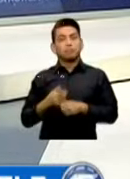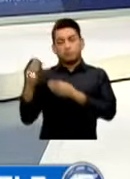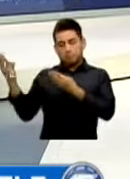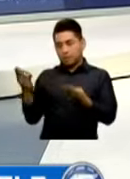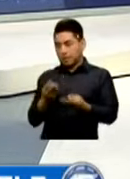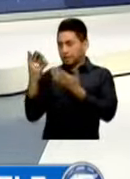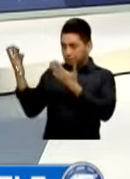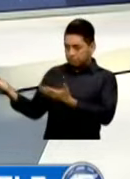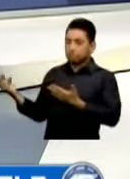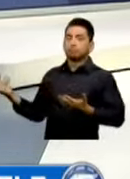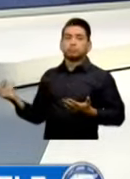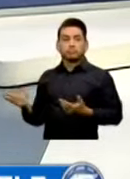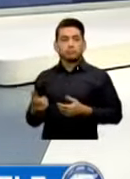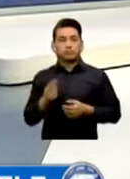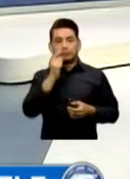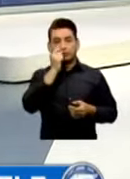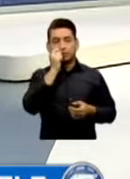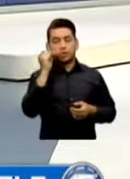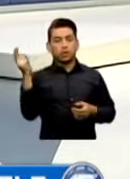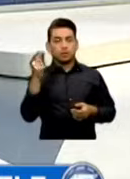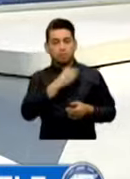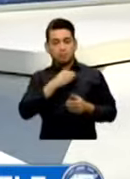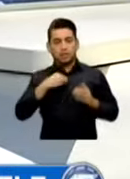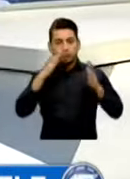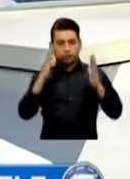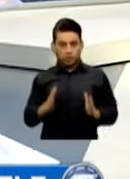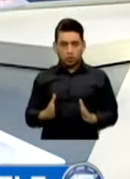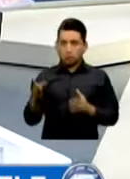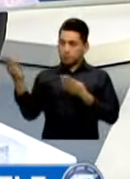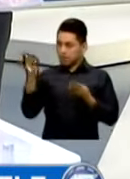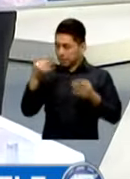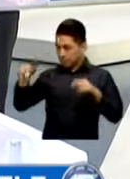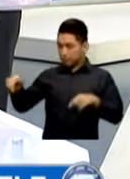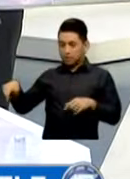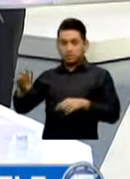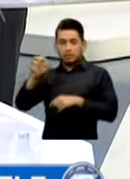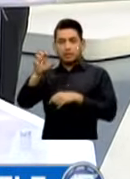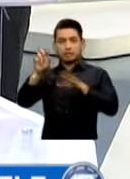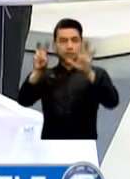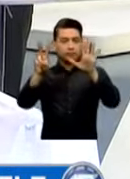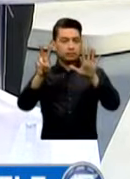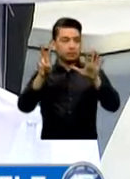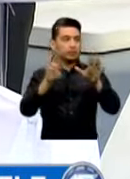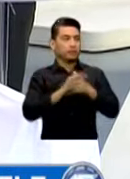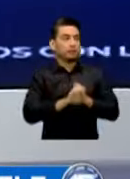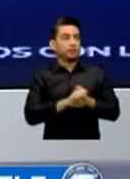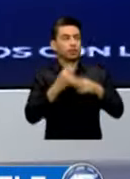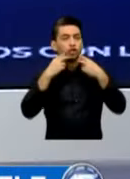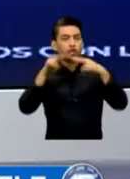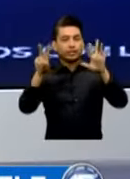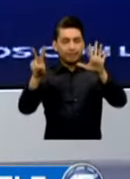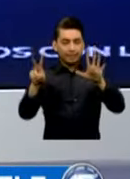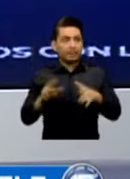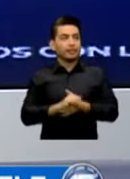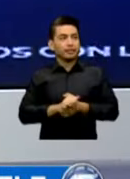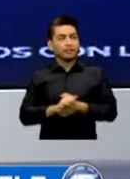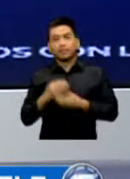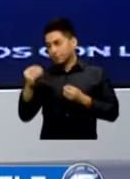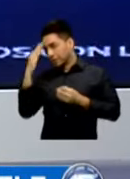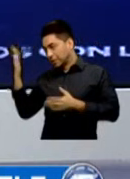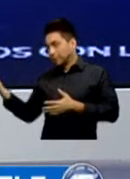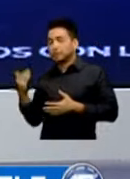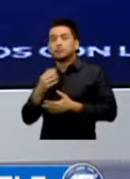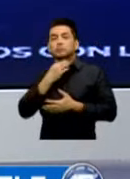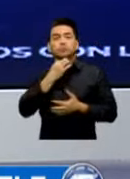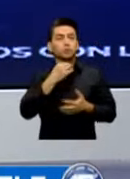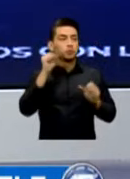estudios Señor ministro Muchas gracias Y bienvenido A Noticiete Muchas gracias Luis Por tendernos Acá Con mucho gusto Buenas noches